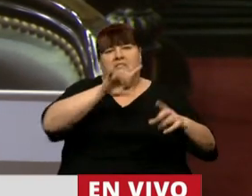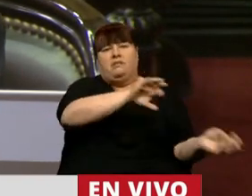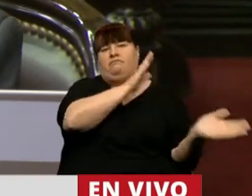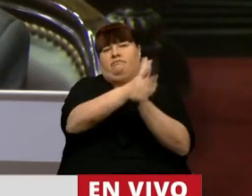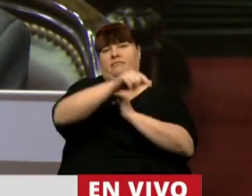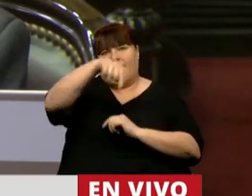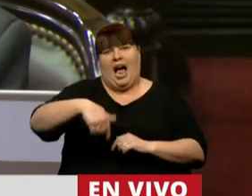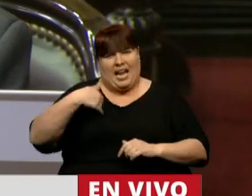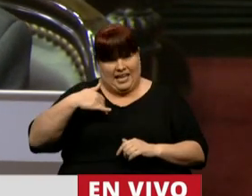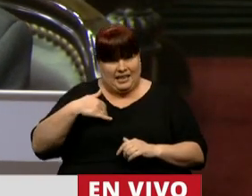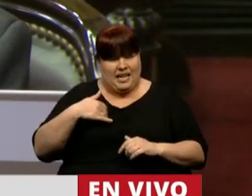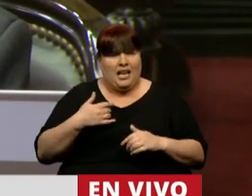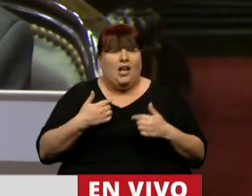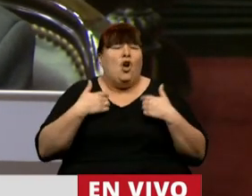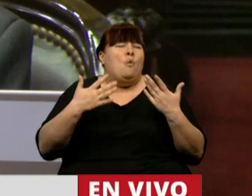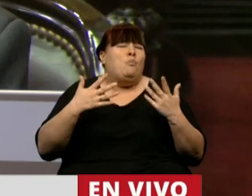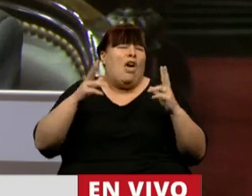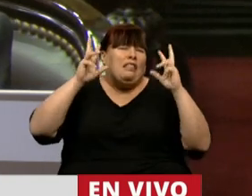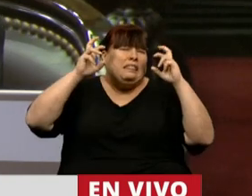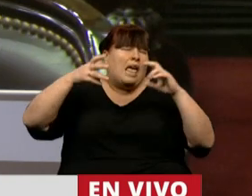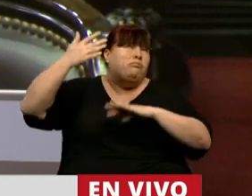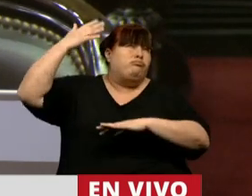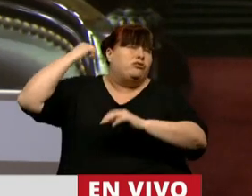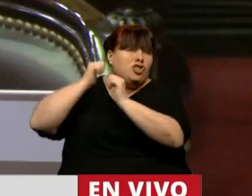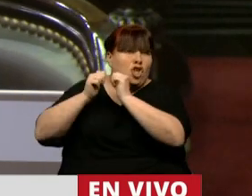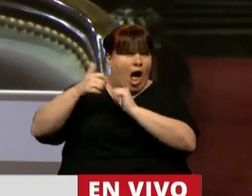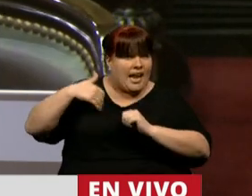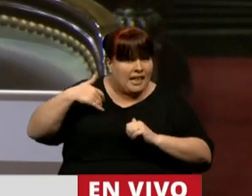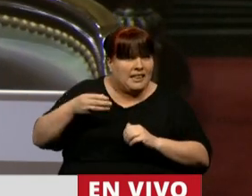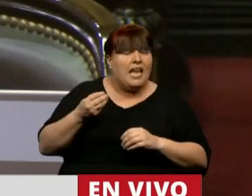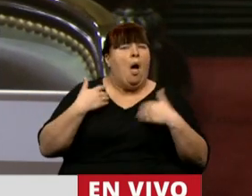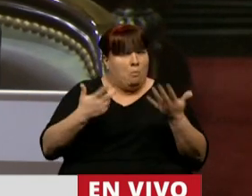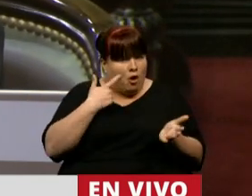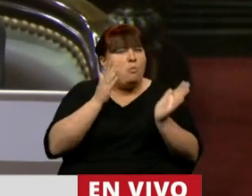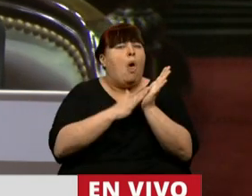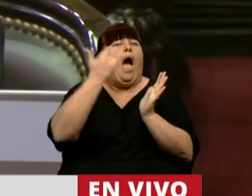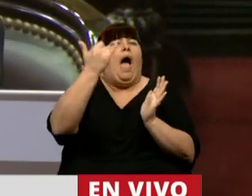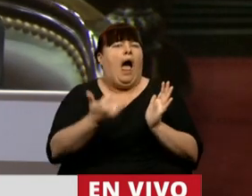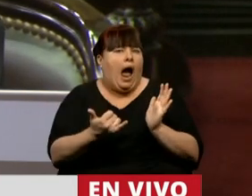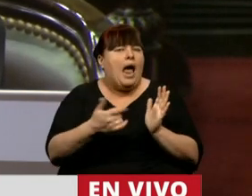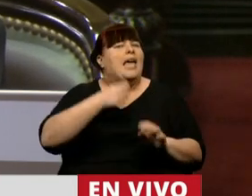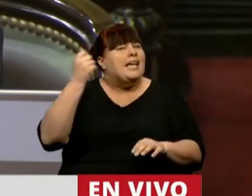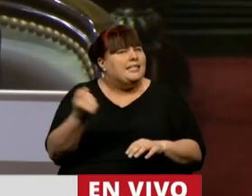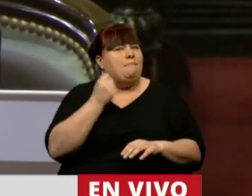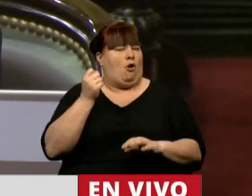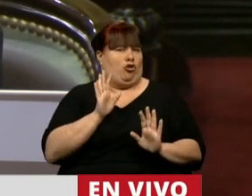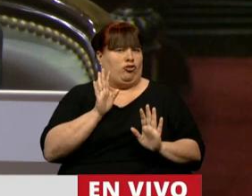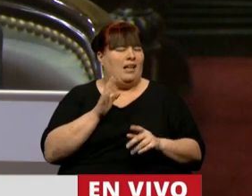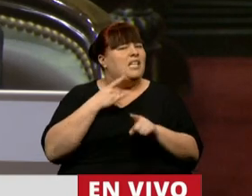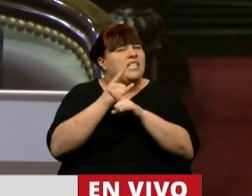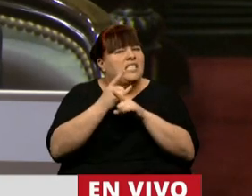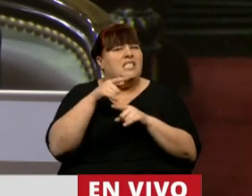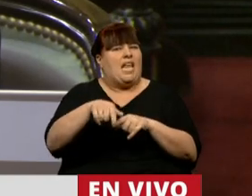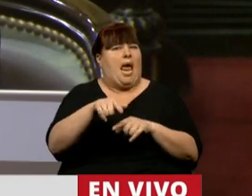militares. Me podría ir al fondo de la historia de la Argentina para demostrar la importancia que le dimos